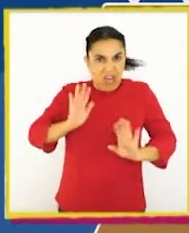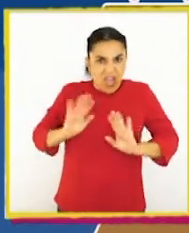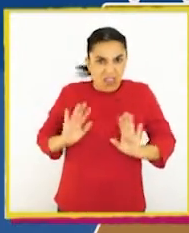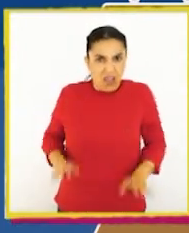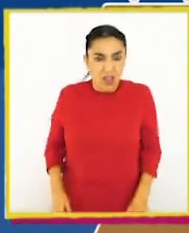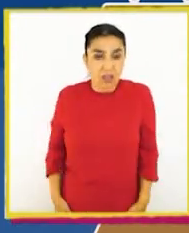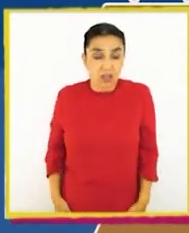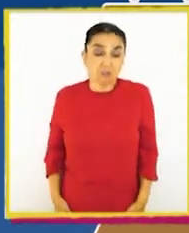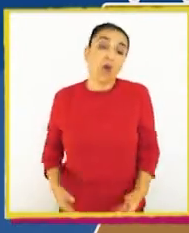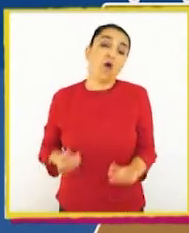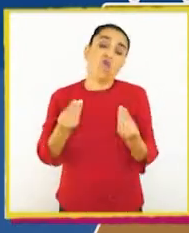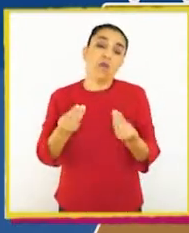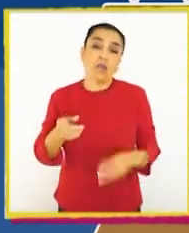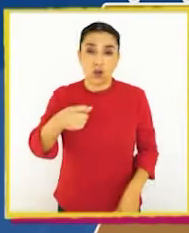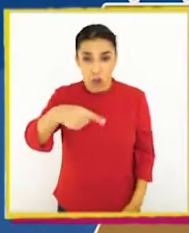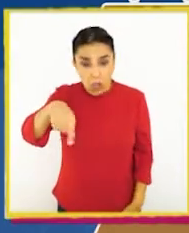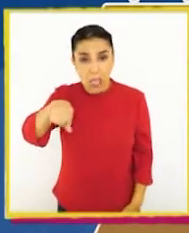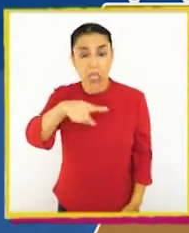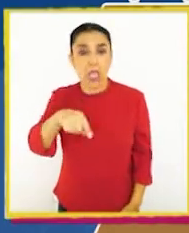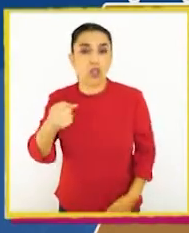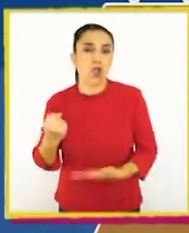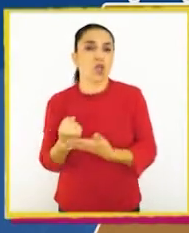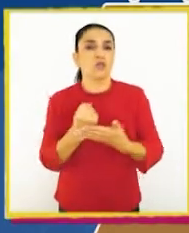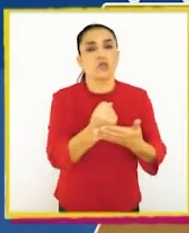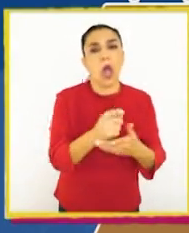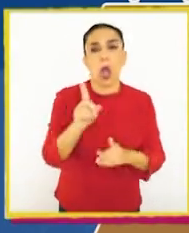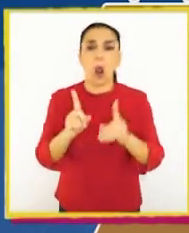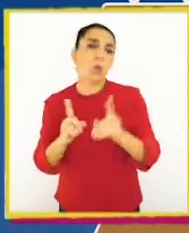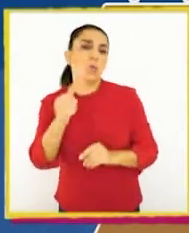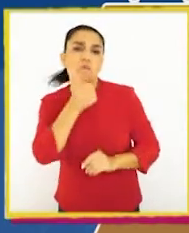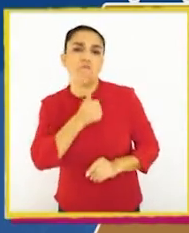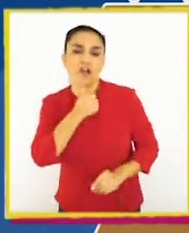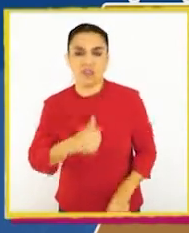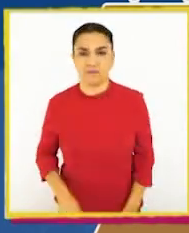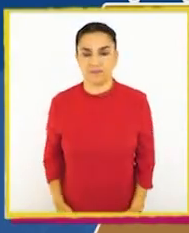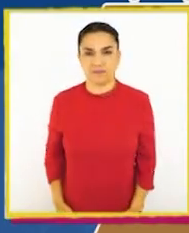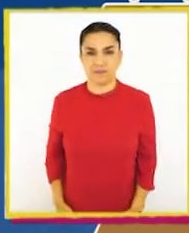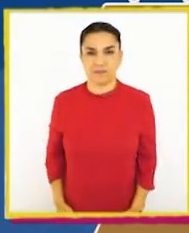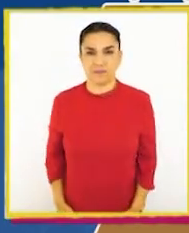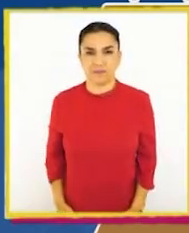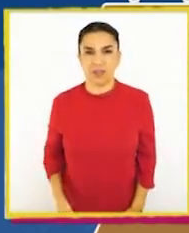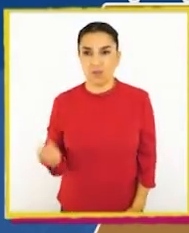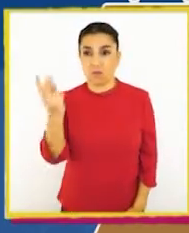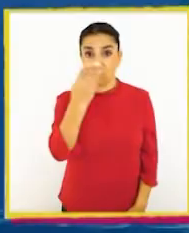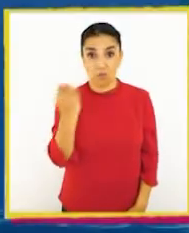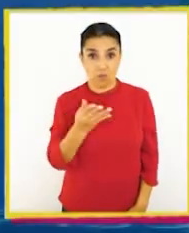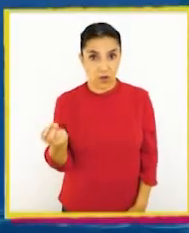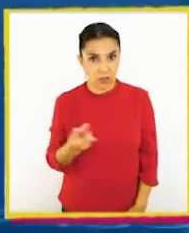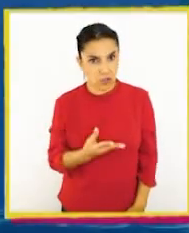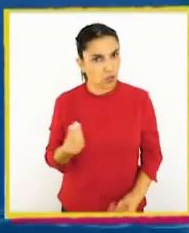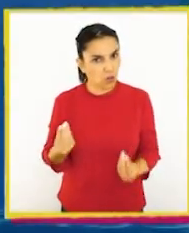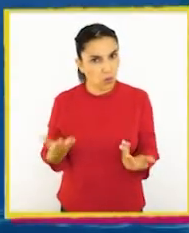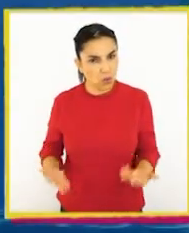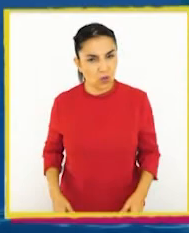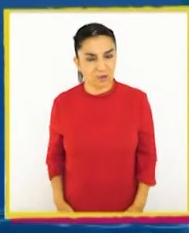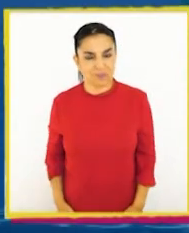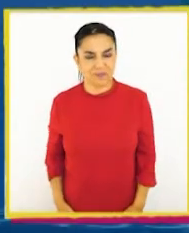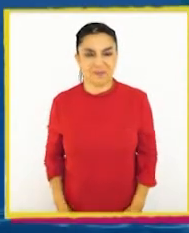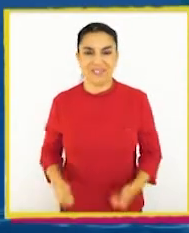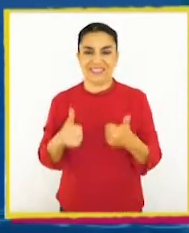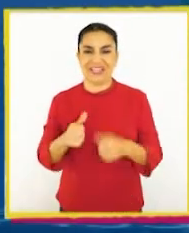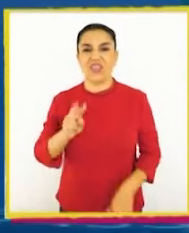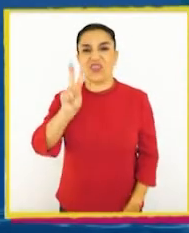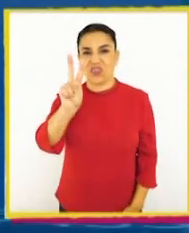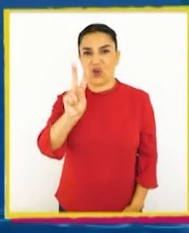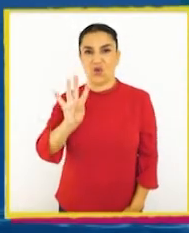Bueno, ellos entonces ayudarán si hace falta en otro de los cargos. ¿Cuál será esta fracción? ¡Excelente!